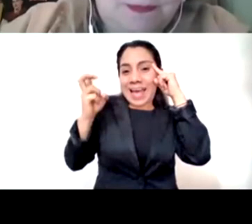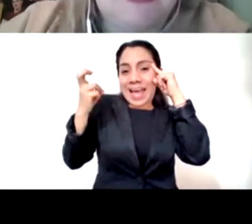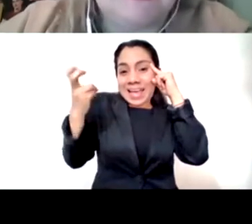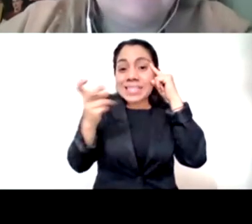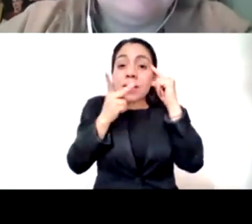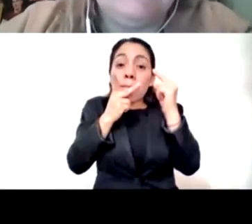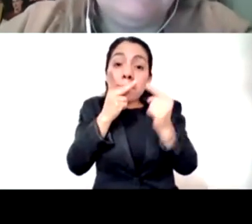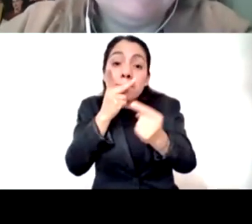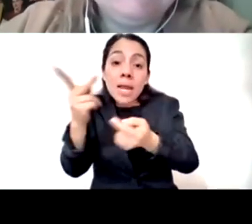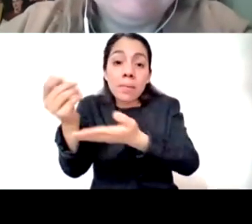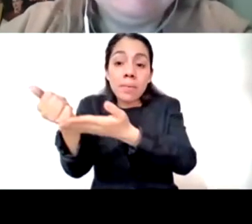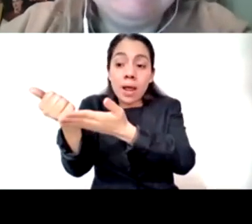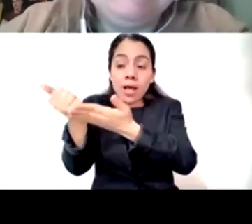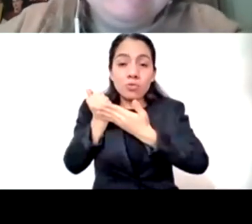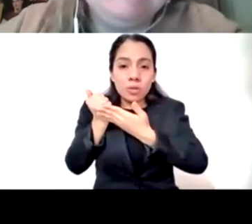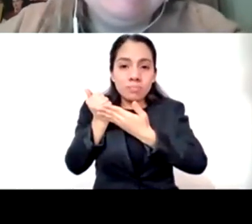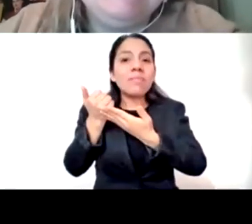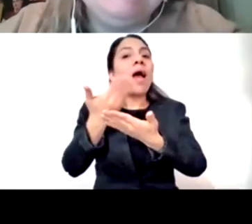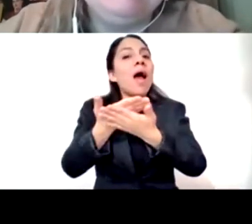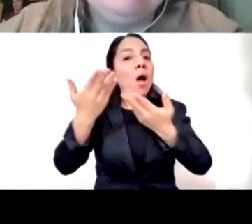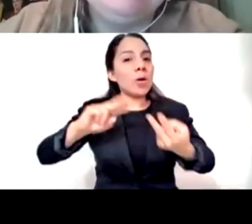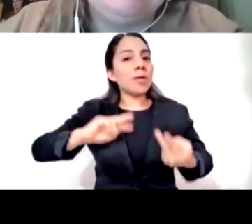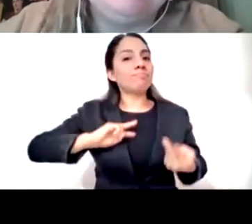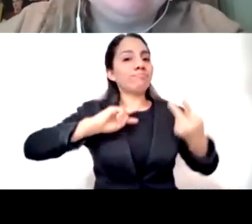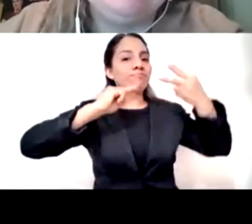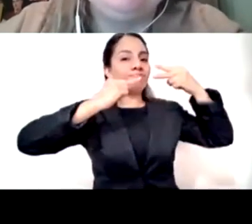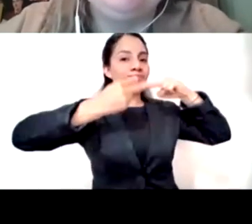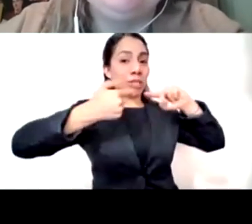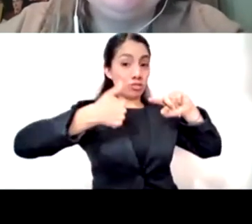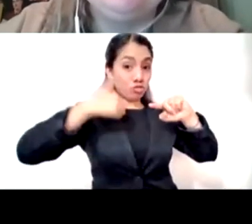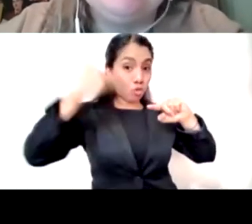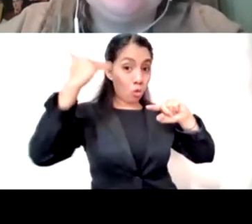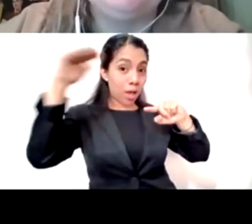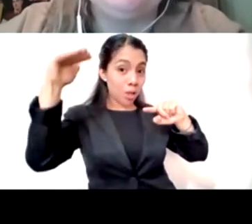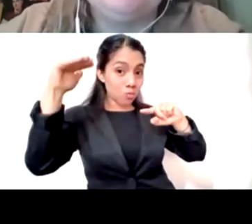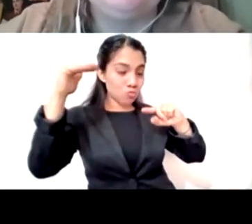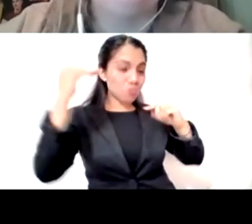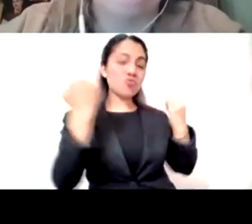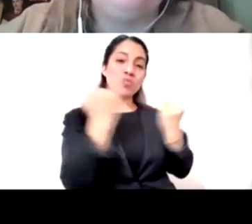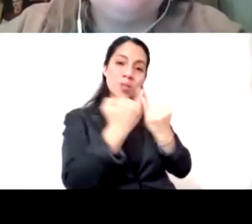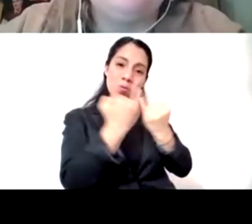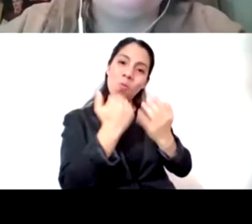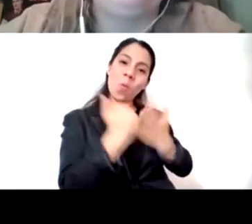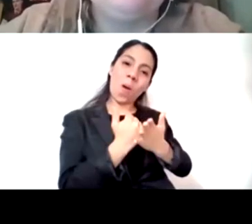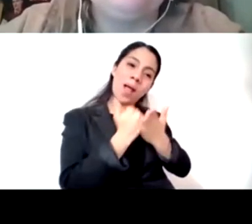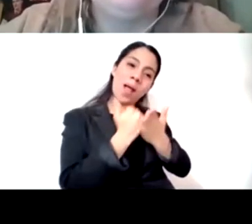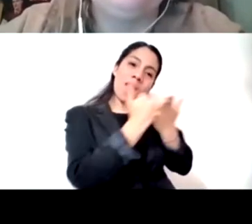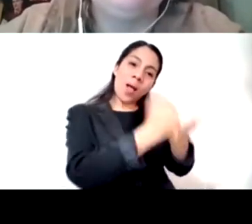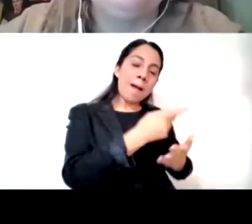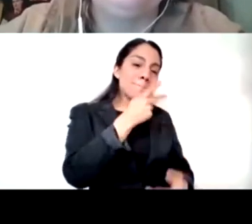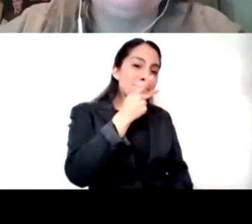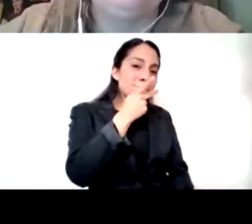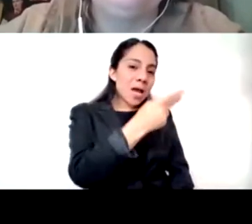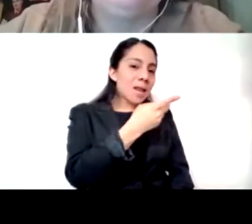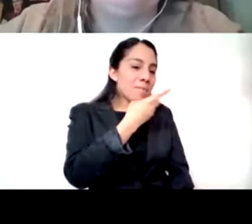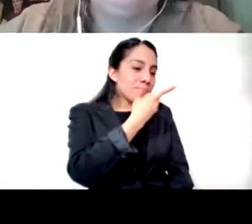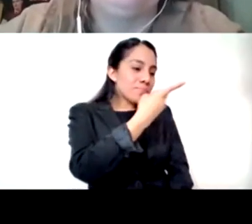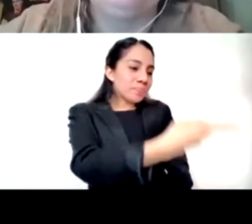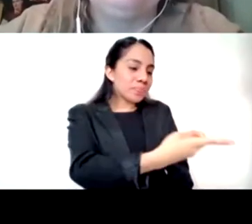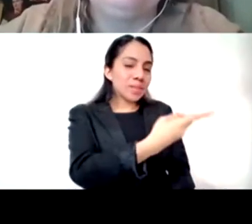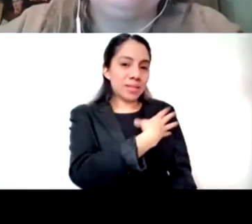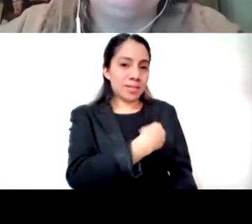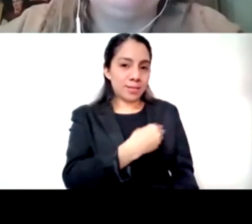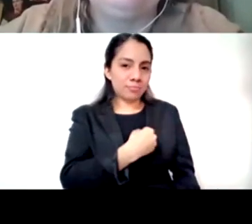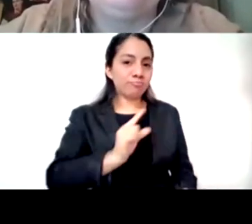empatía bien bonito bien interesante ¿no? sea él por un momento exacto corte tantito en sus zapatos